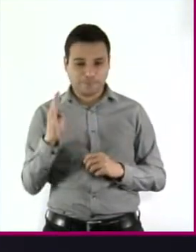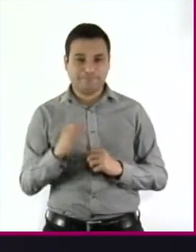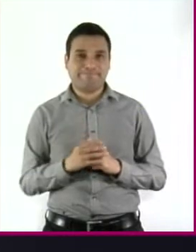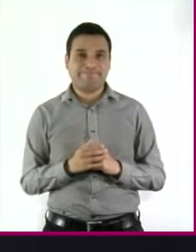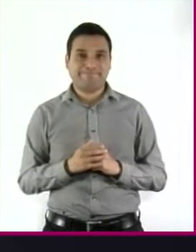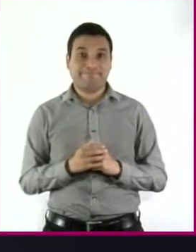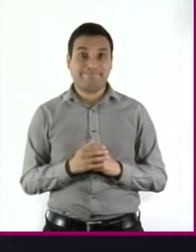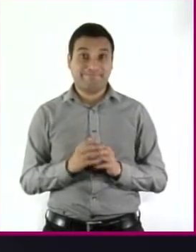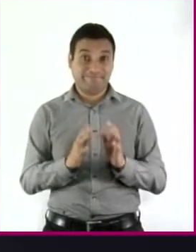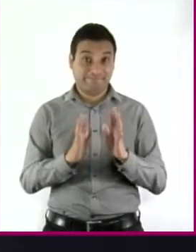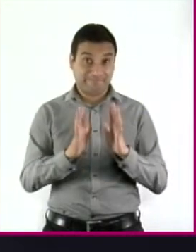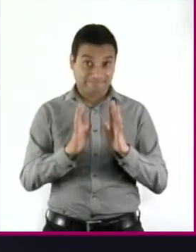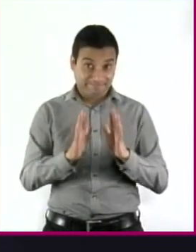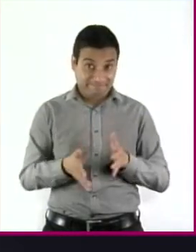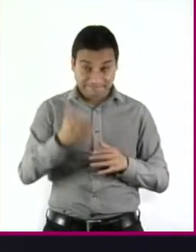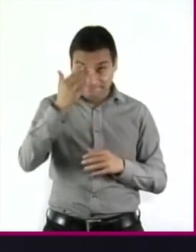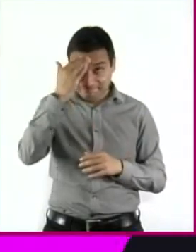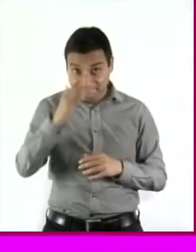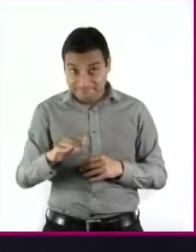qué harás con el asunto de tu fiesta?